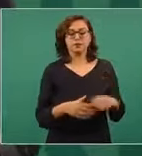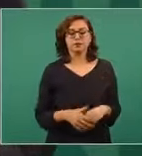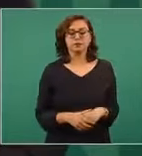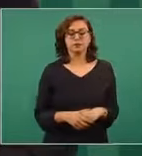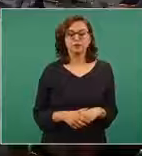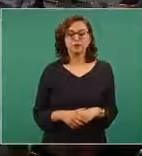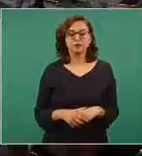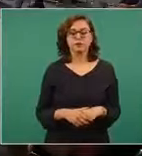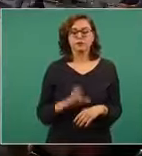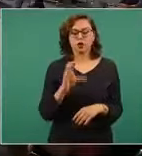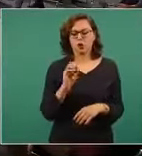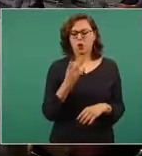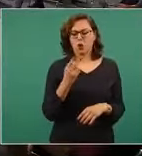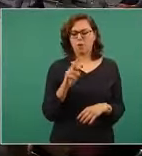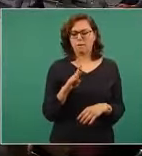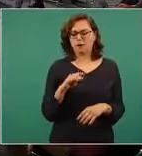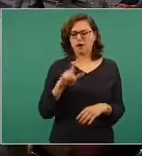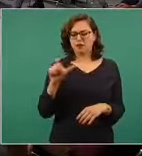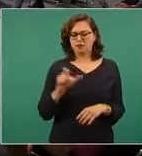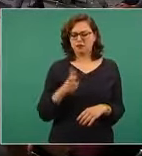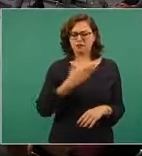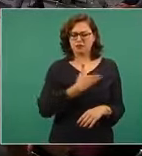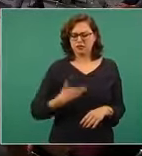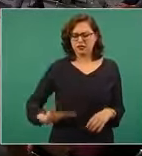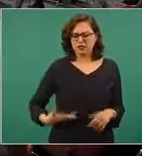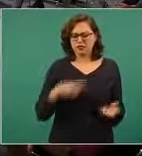representante de la Coparmex